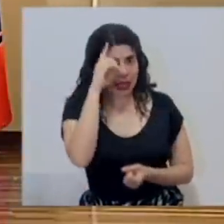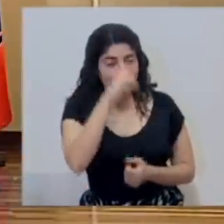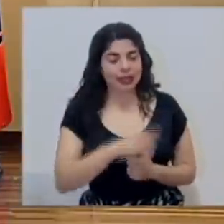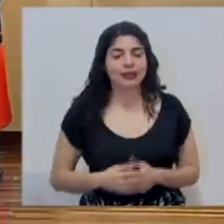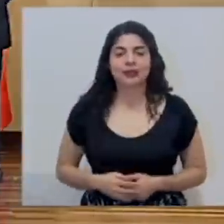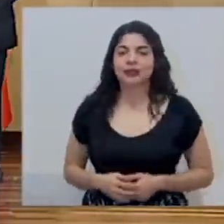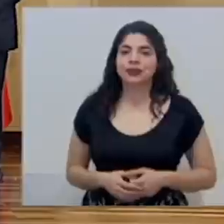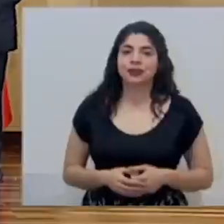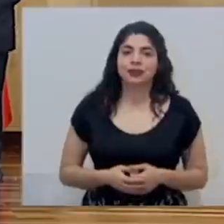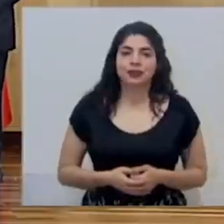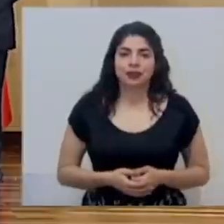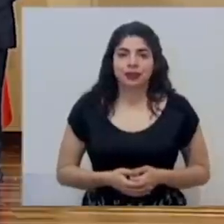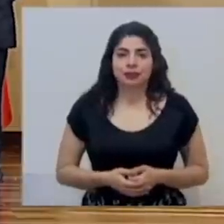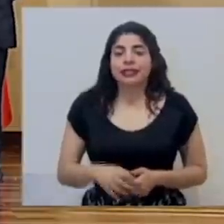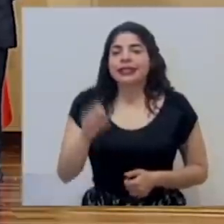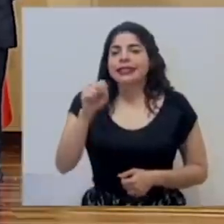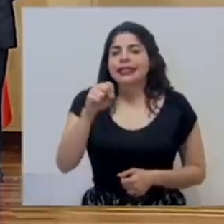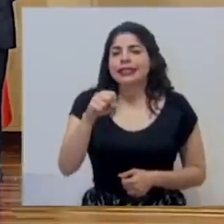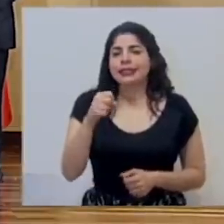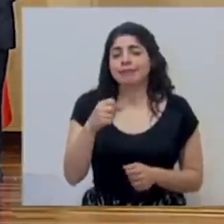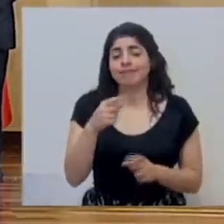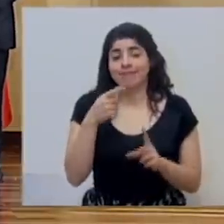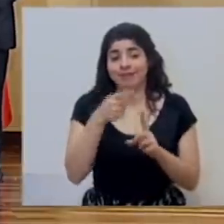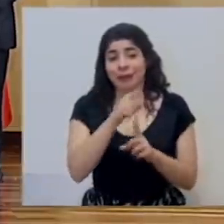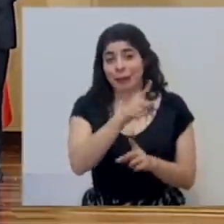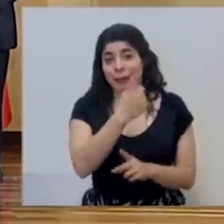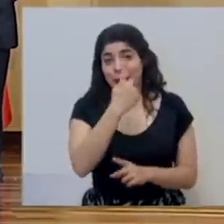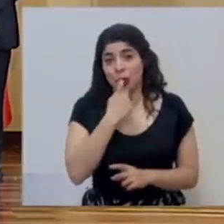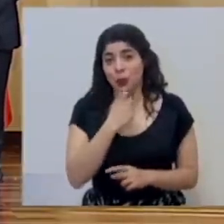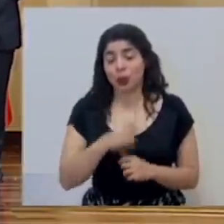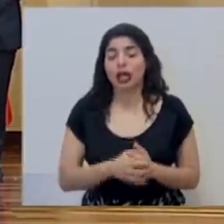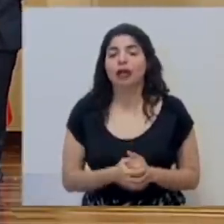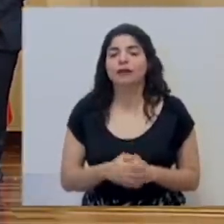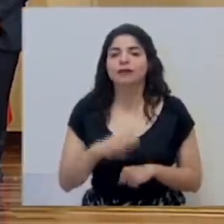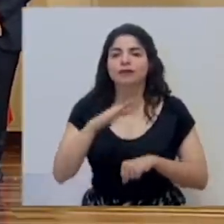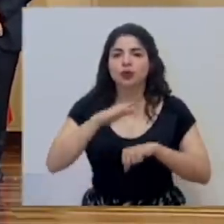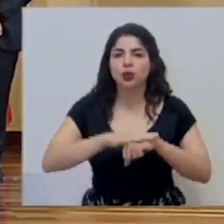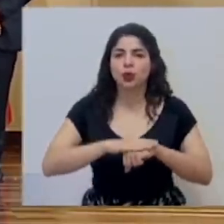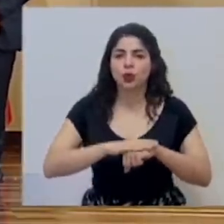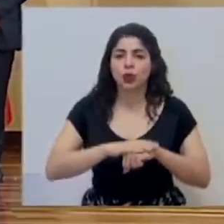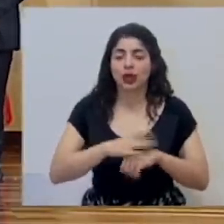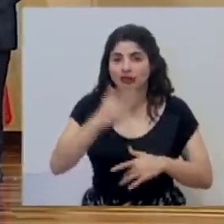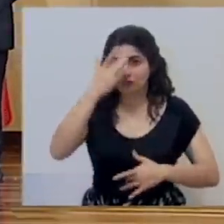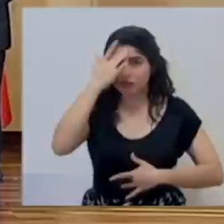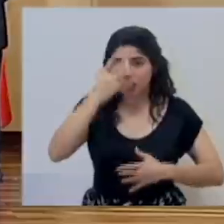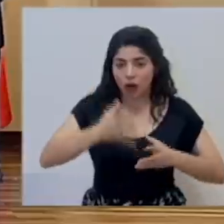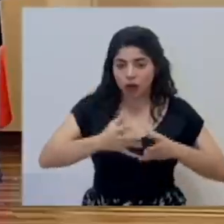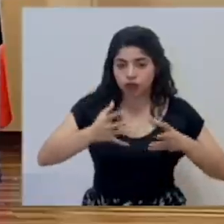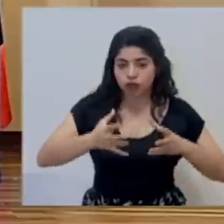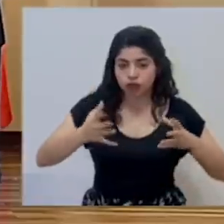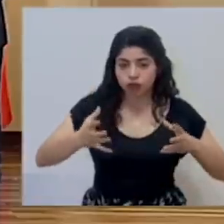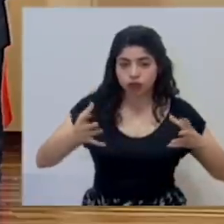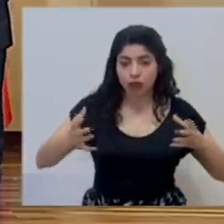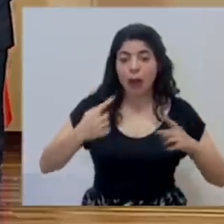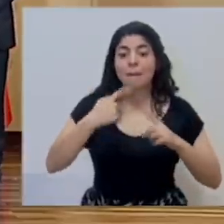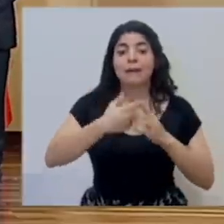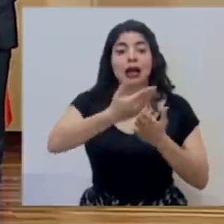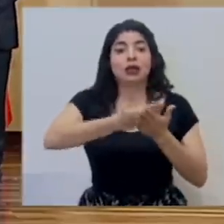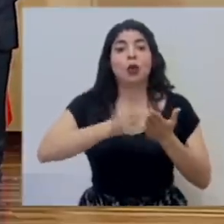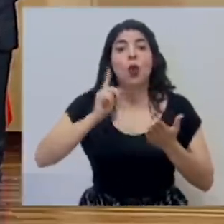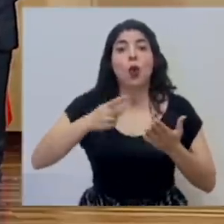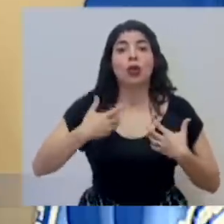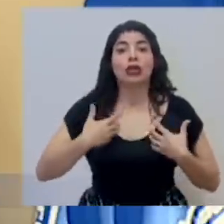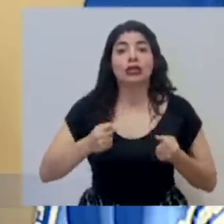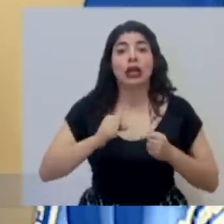Daniel Salas. Sí, con respecto a su pregunta, del aumento de los casos y el rezago del envío de